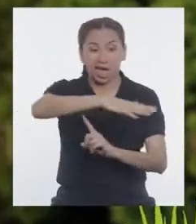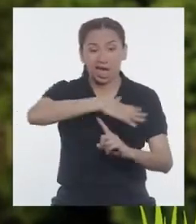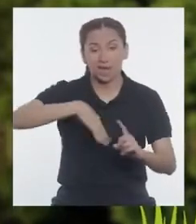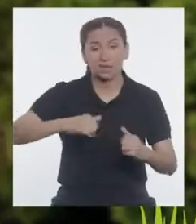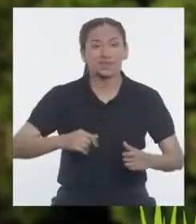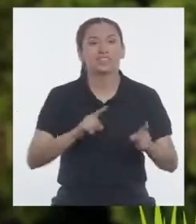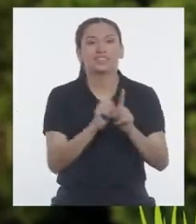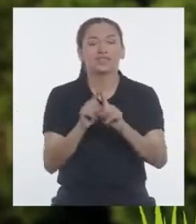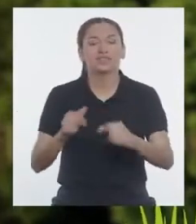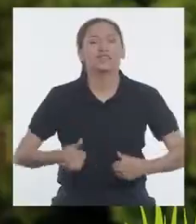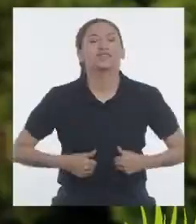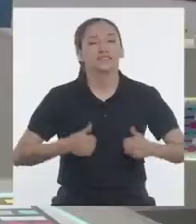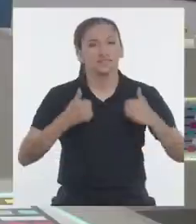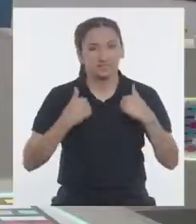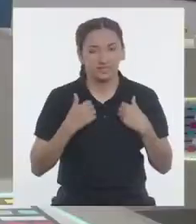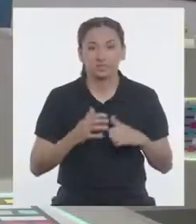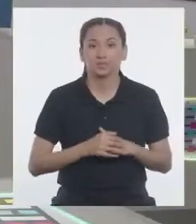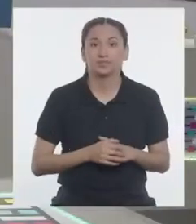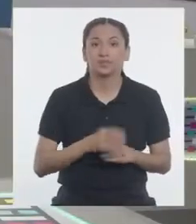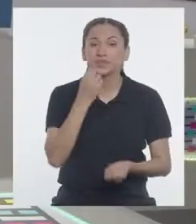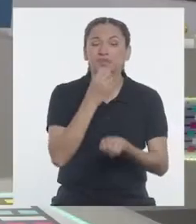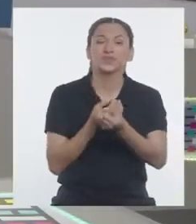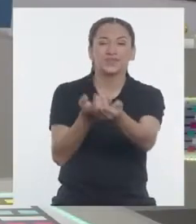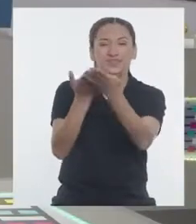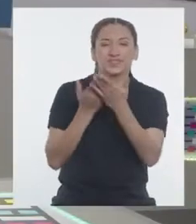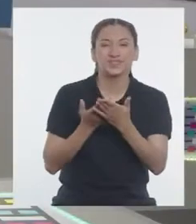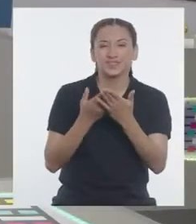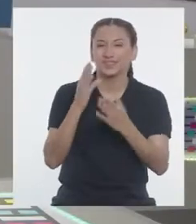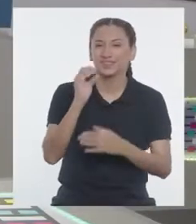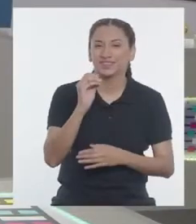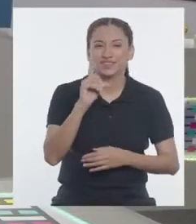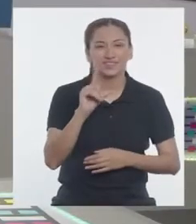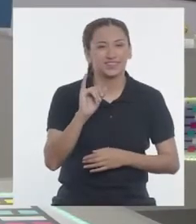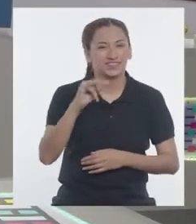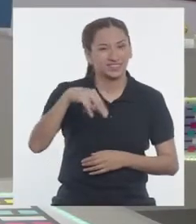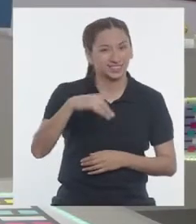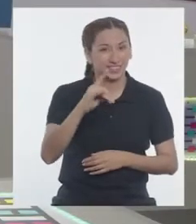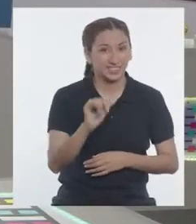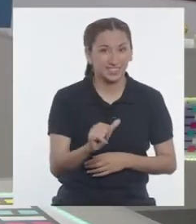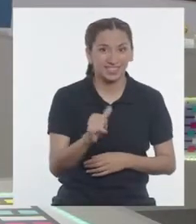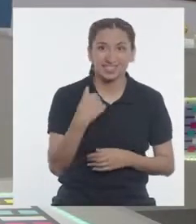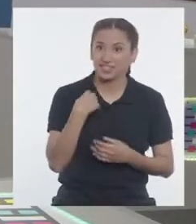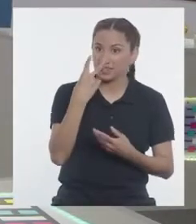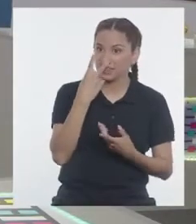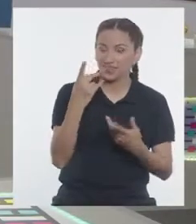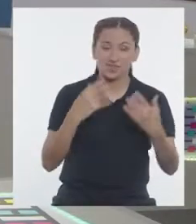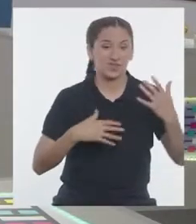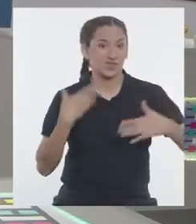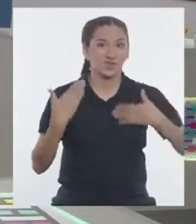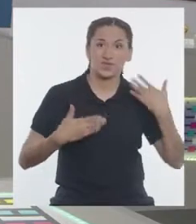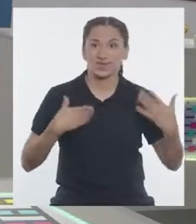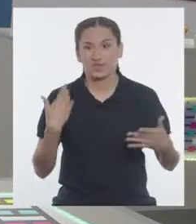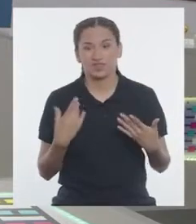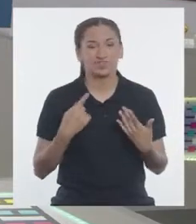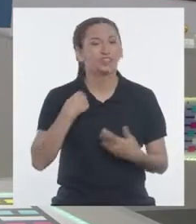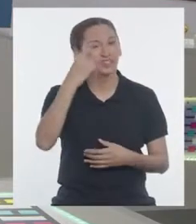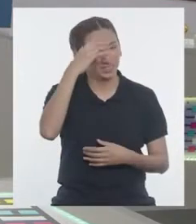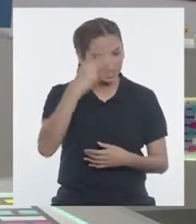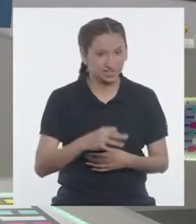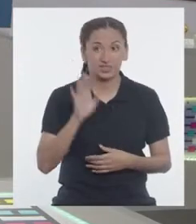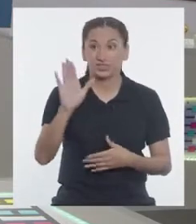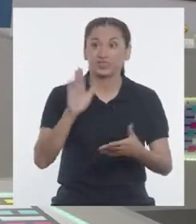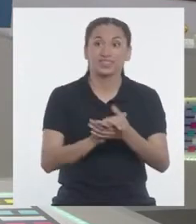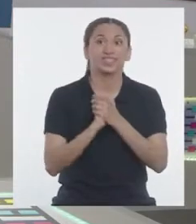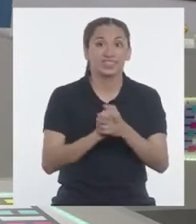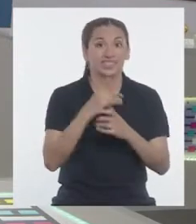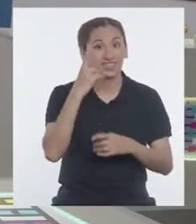y biodiversidad. ¡Bienvenida, mi querido Olinda! ¡Qué gusto verte con ese ánimo! ¡Seguro